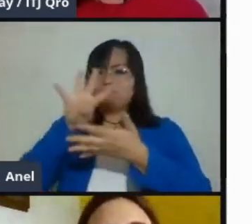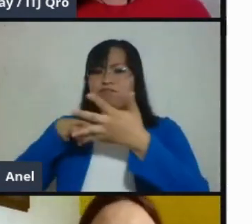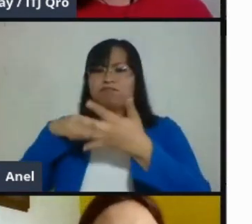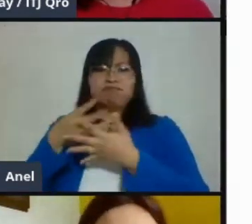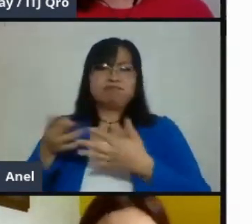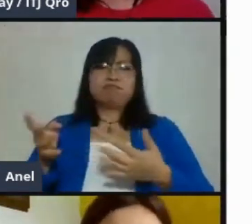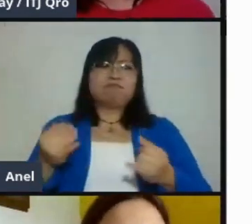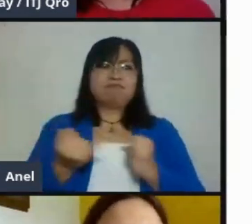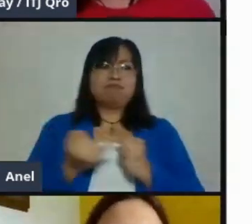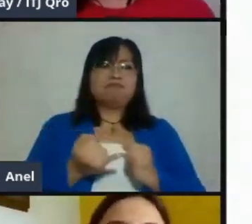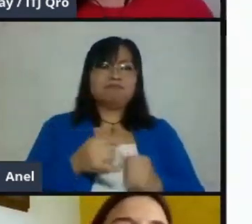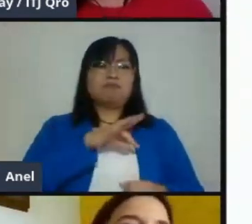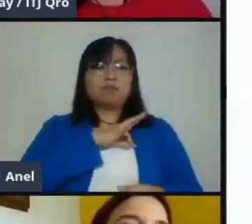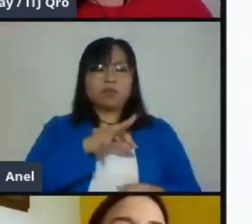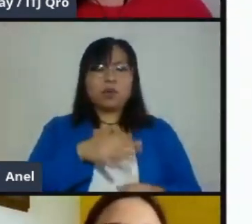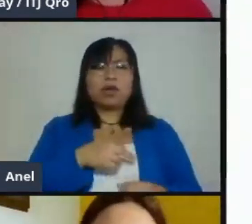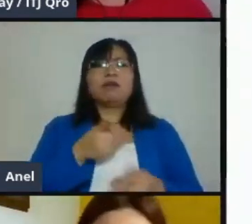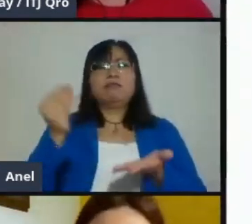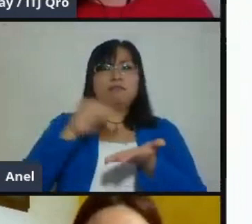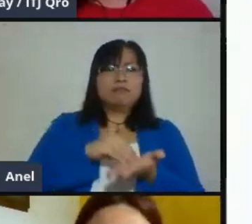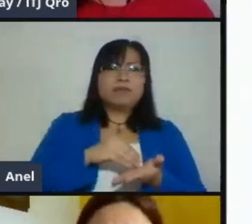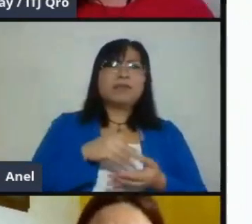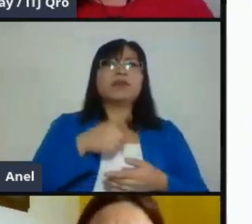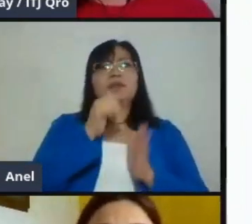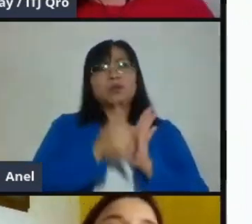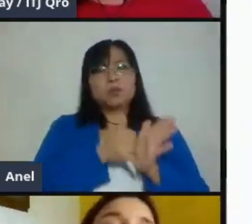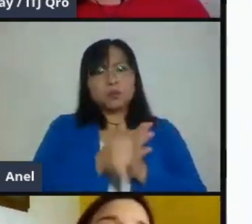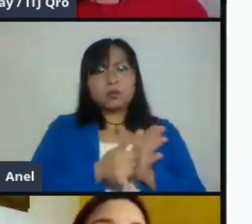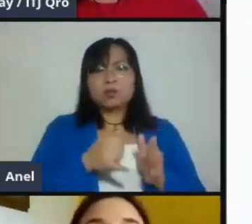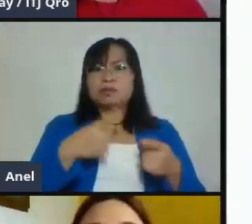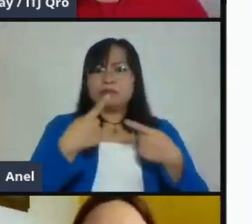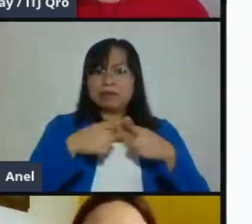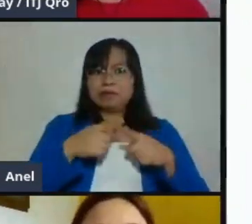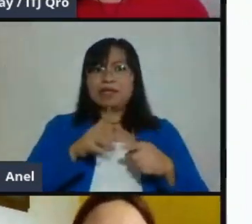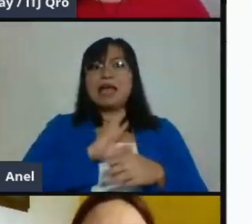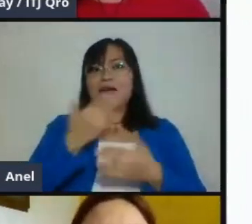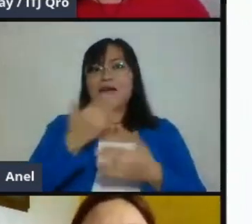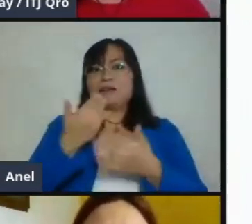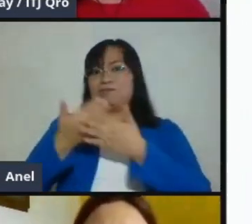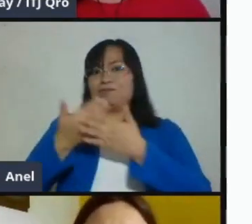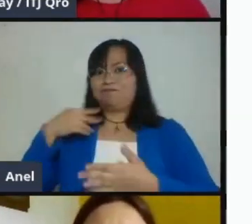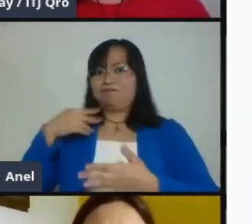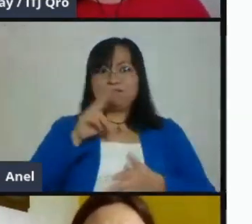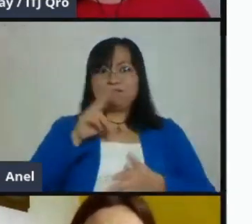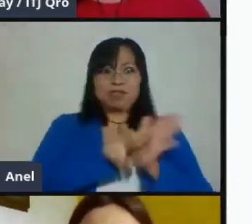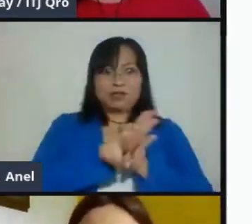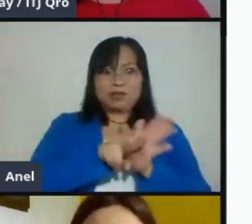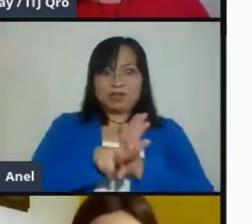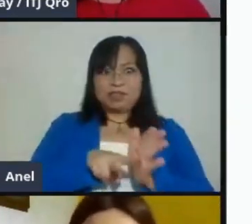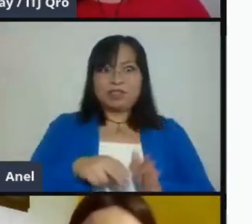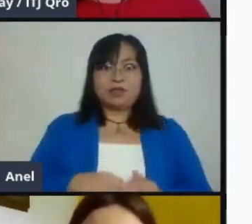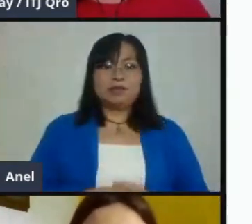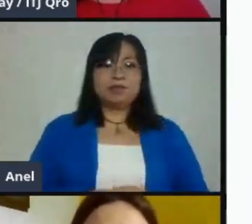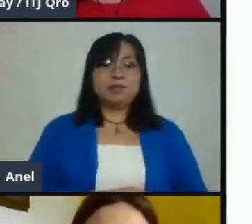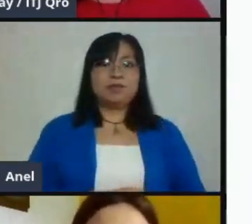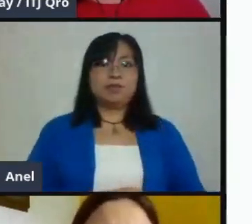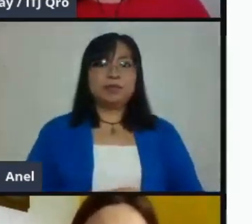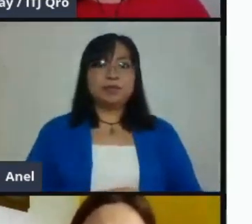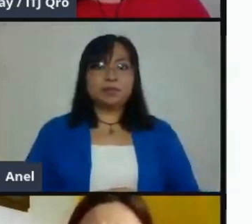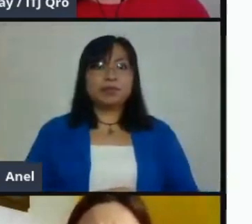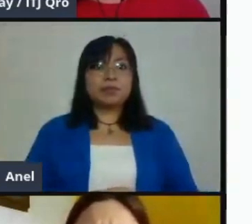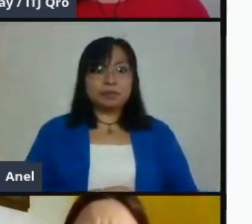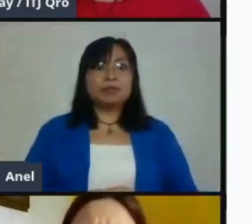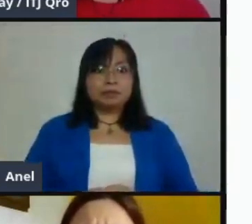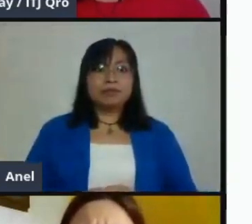Y pueden incluir videos de YouTube y pueden hacer una serie de cosas. Les recomendamos que vean los videos,